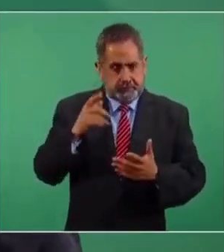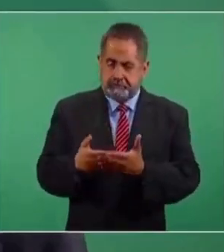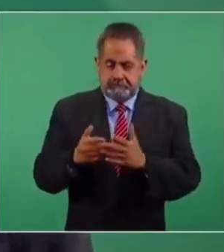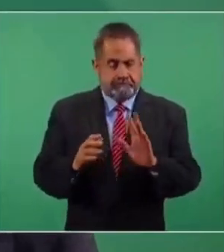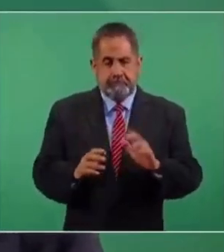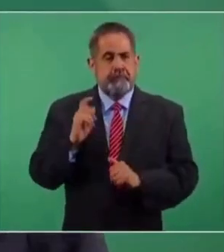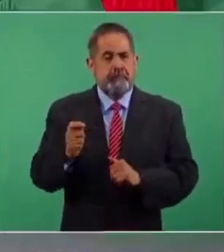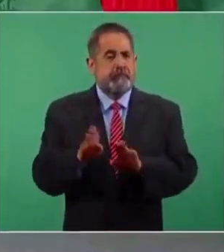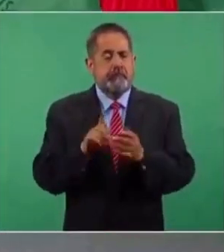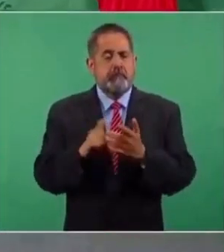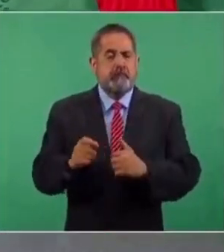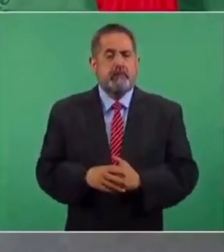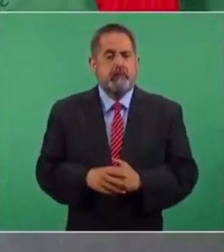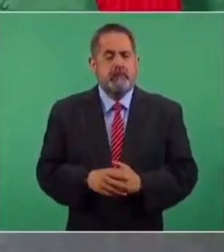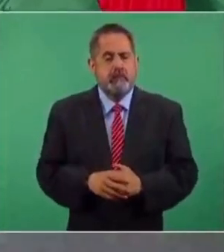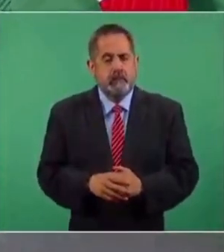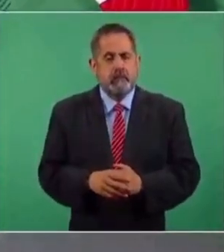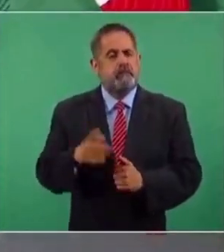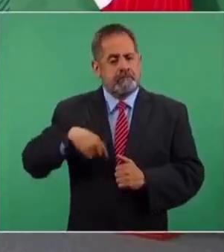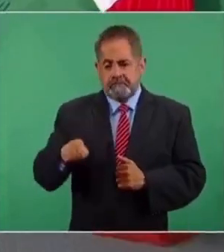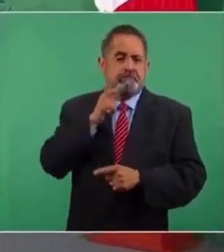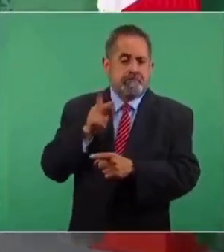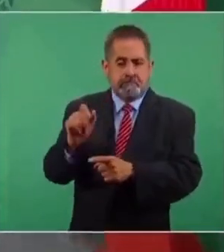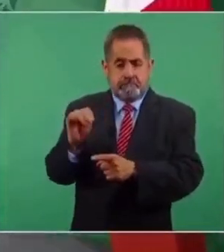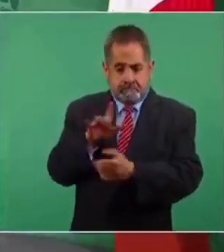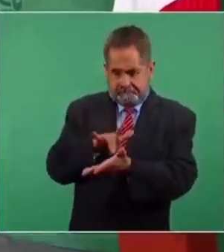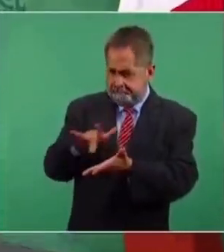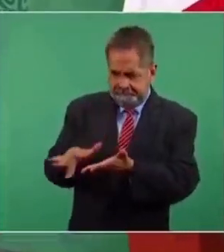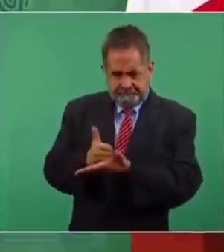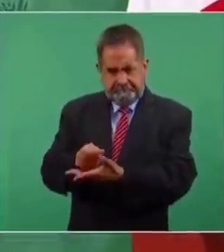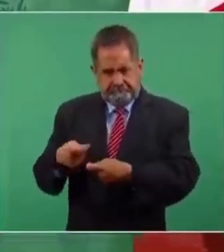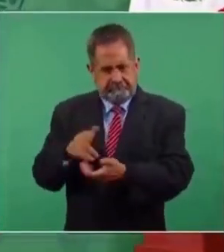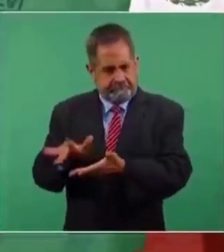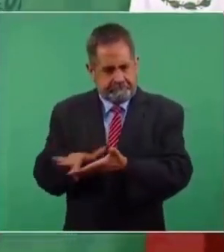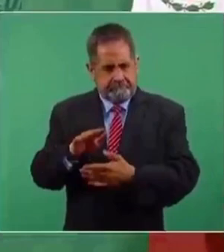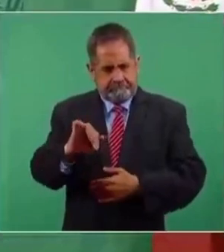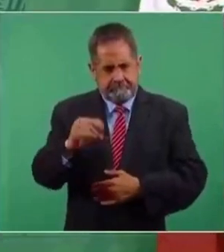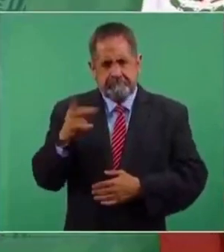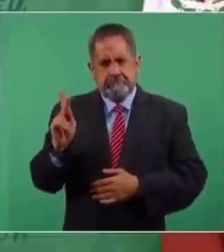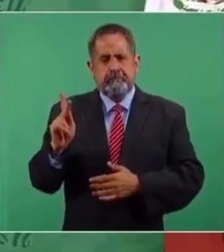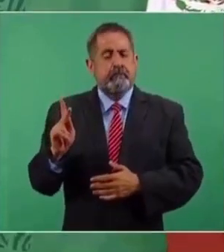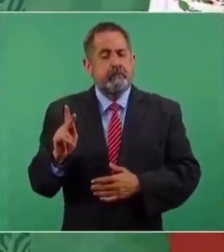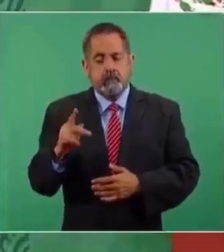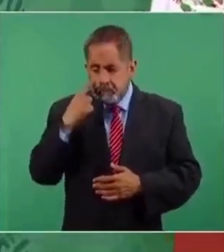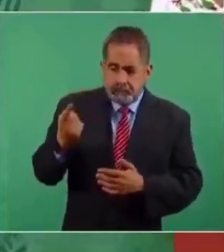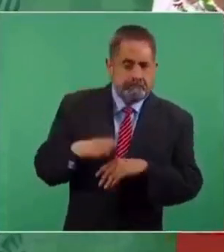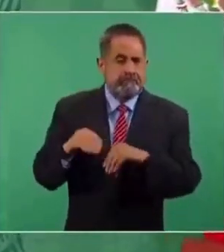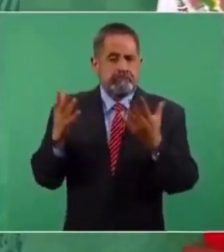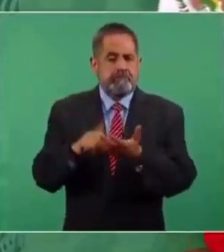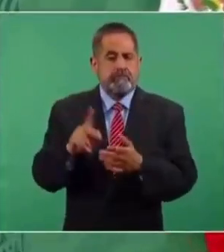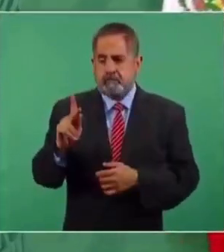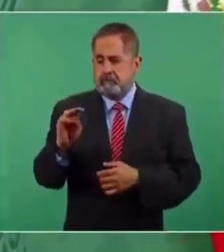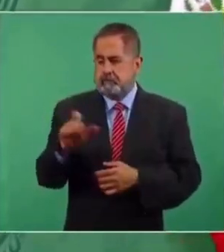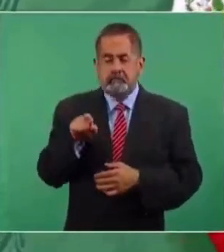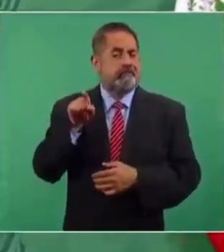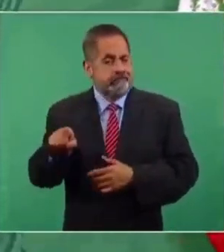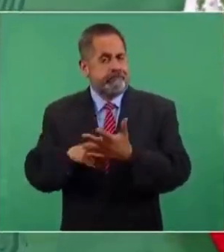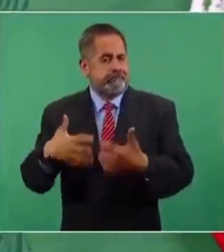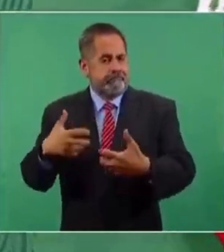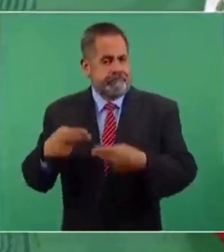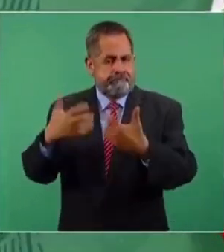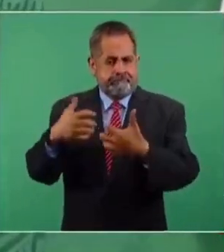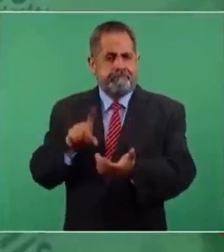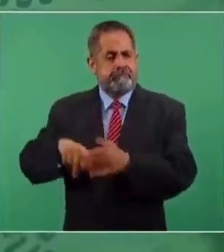Ahora no sólo se le está apoyando a Pemex, sino está quedando de manifiesto de que Pemex es una empresa